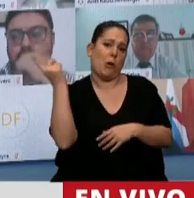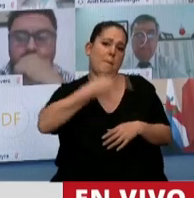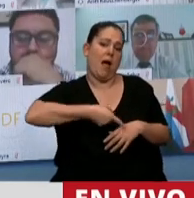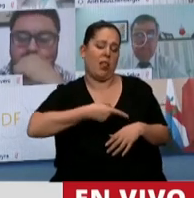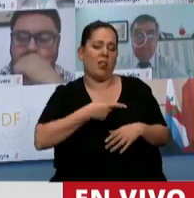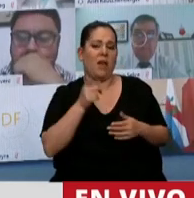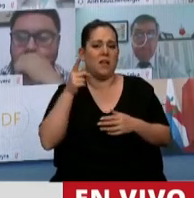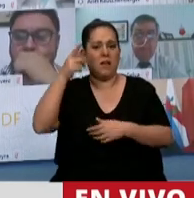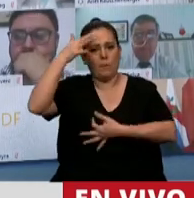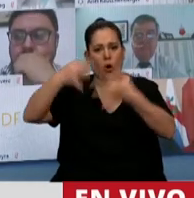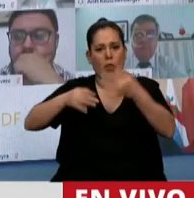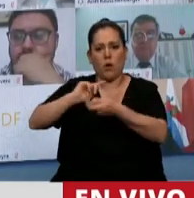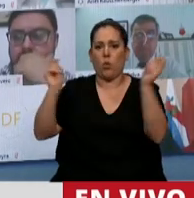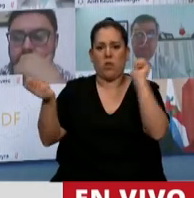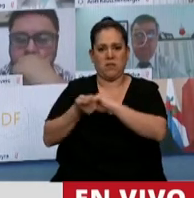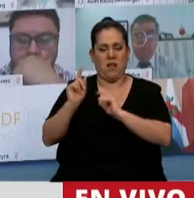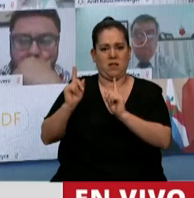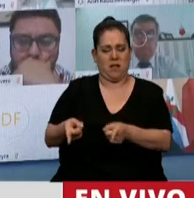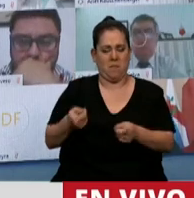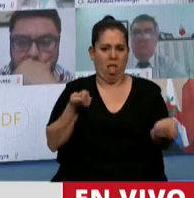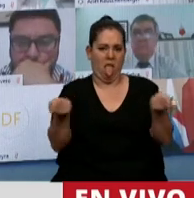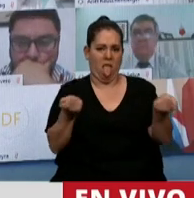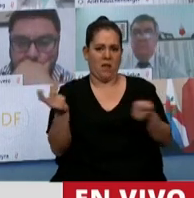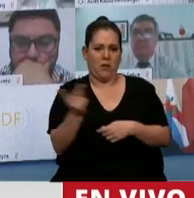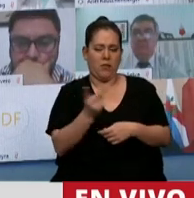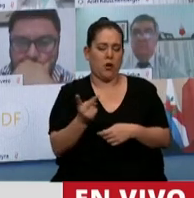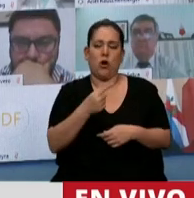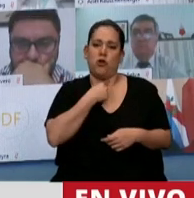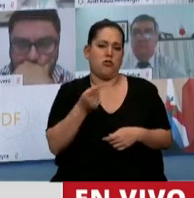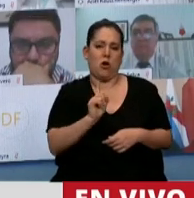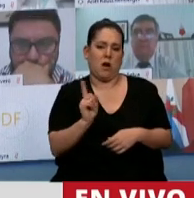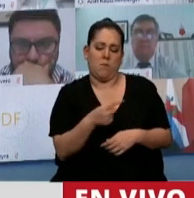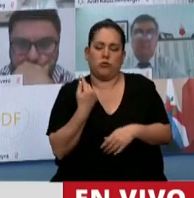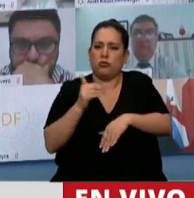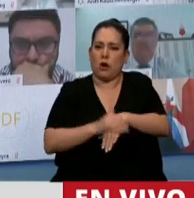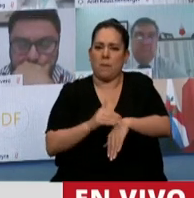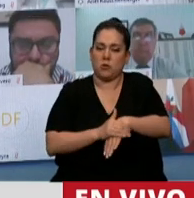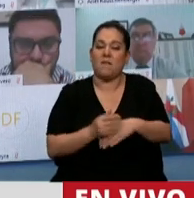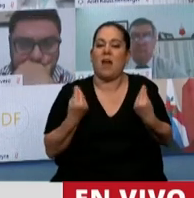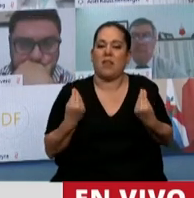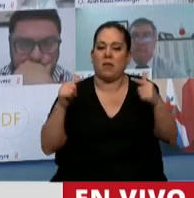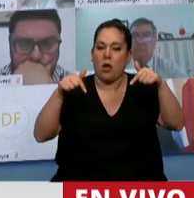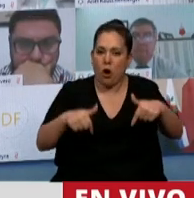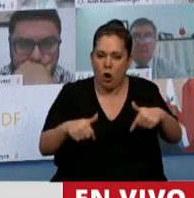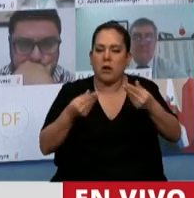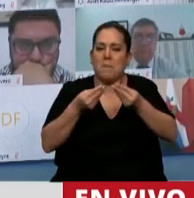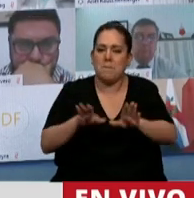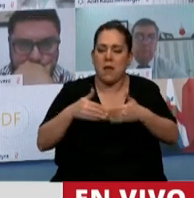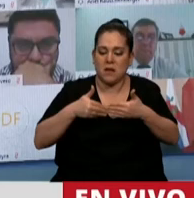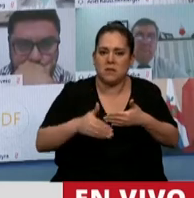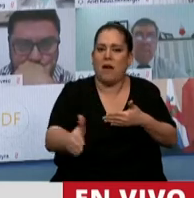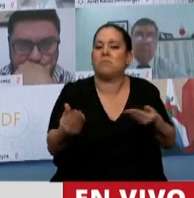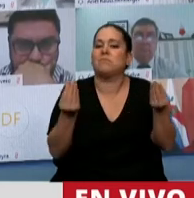al Poder Judicial. Señor Presidente, no queremos cargar con la responsabilidad de que hoy estemos comenzando